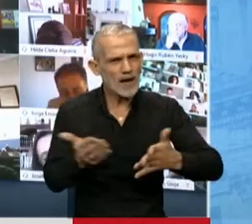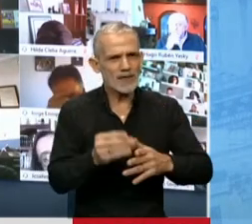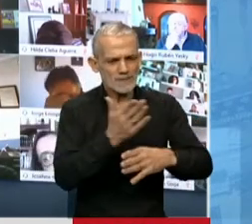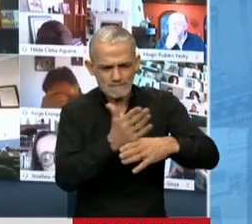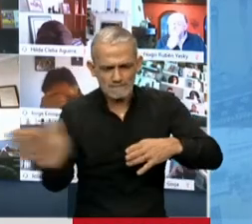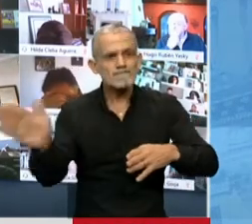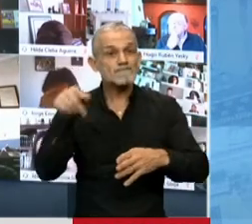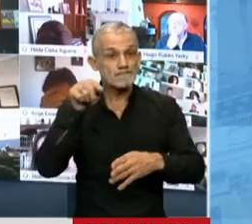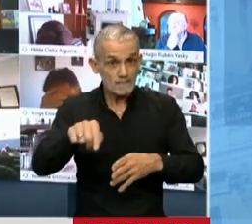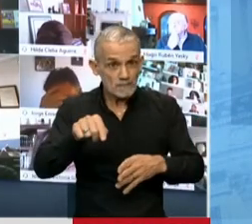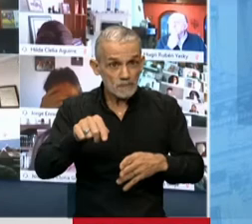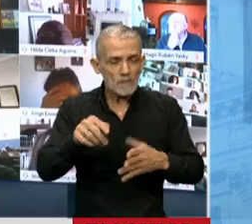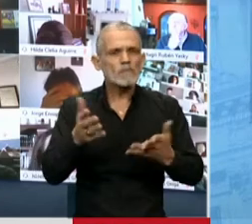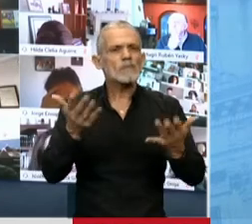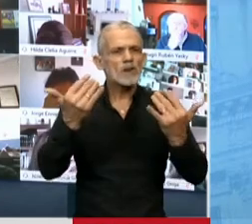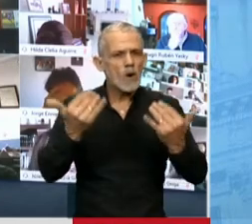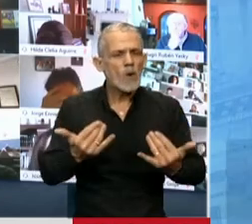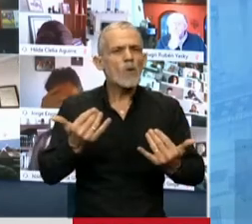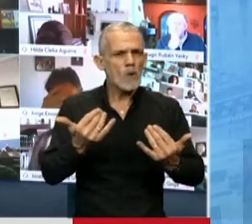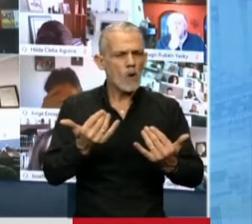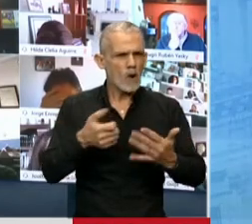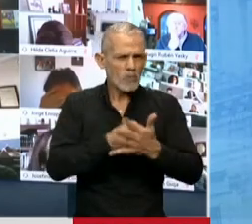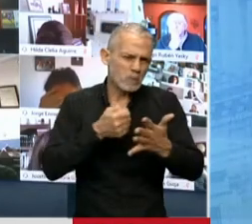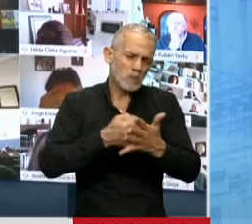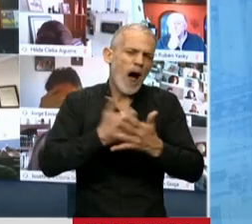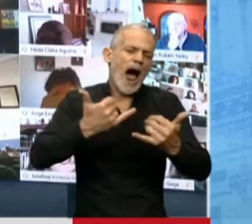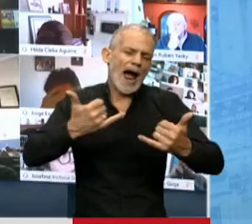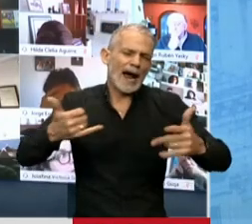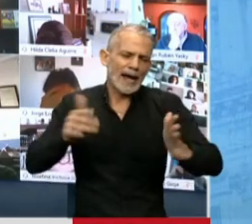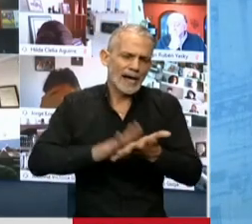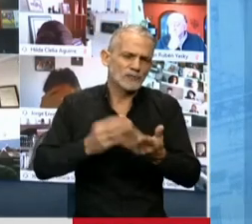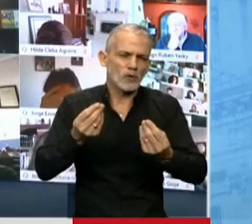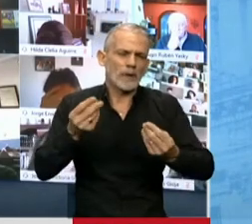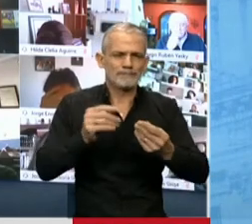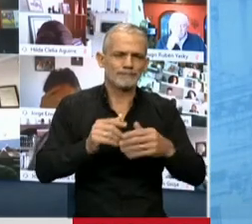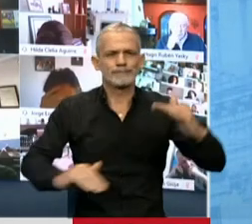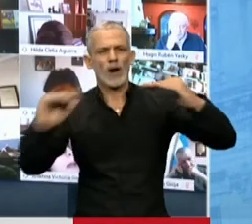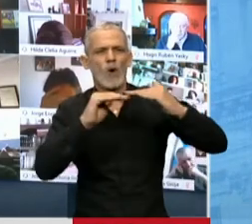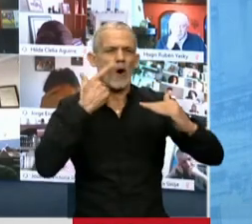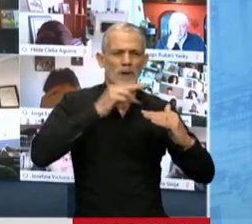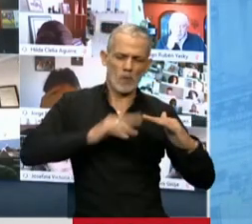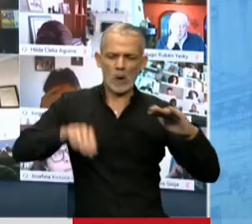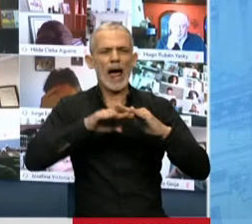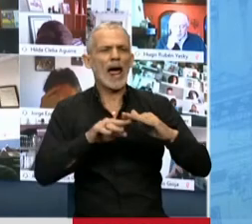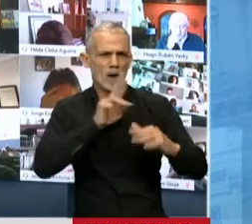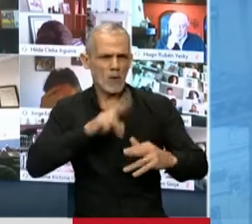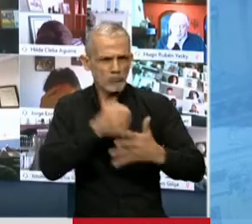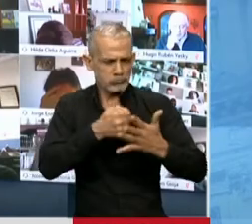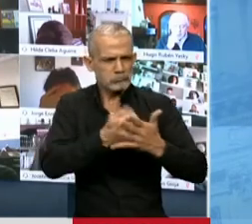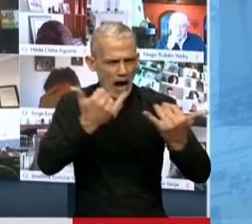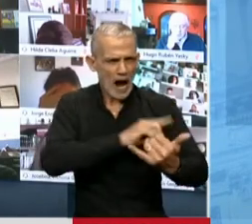partir de ahí, bueno, hubo muchas luchas, ¿no es cierto? Sobre la equidad, sobre el feminismo,